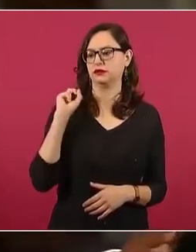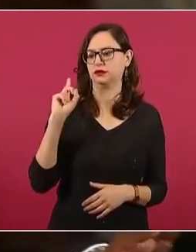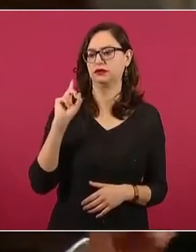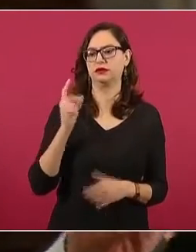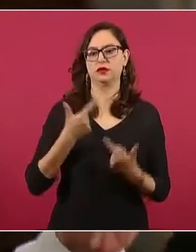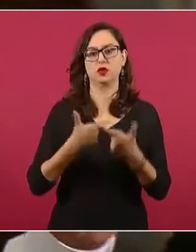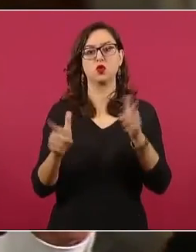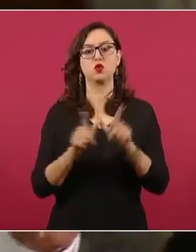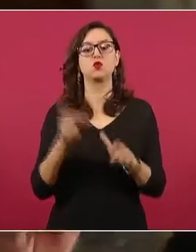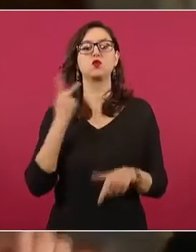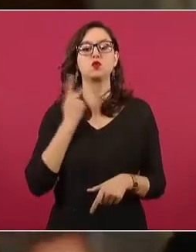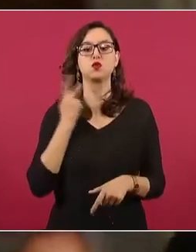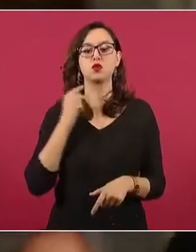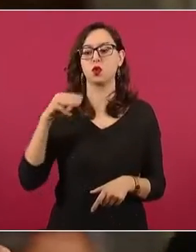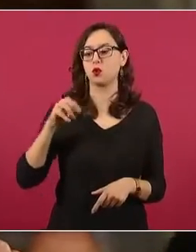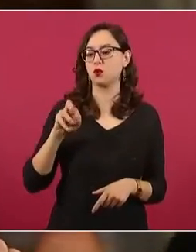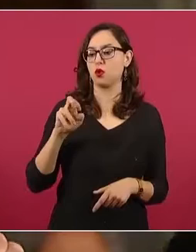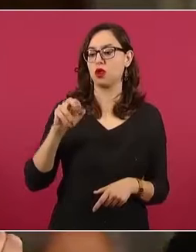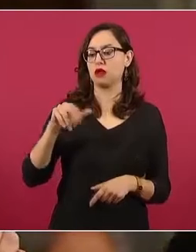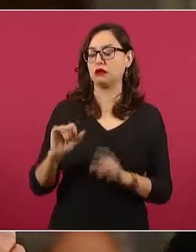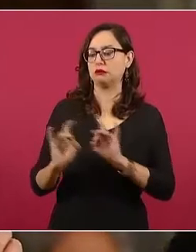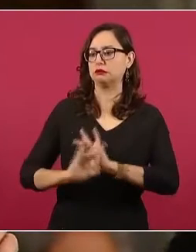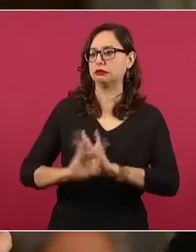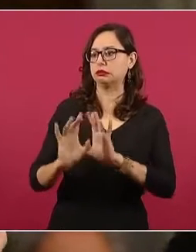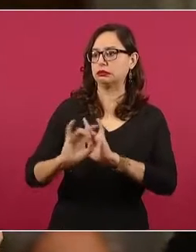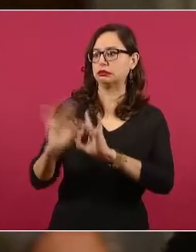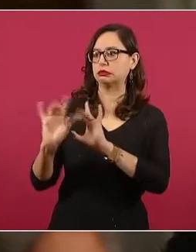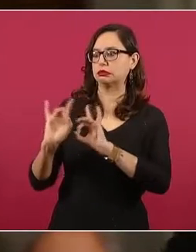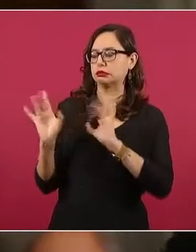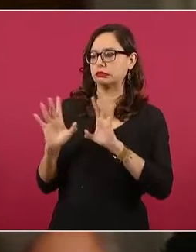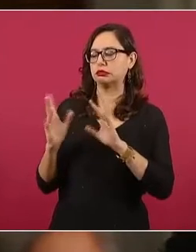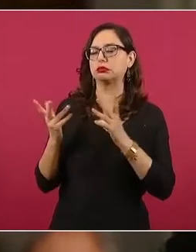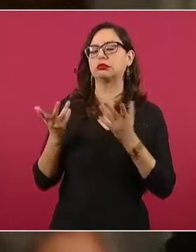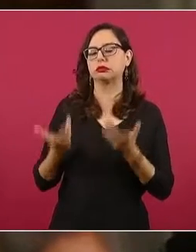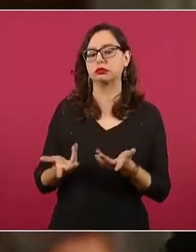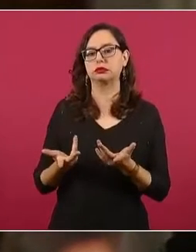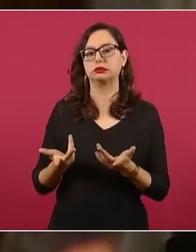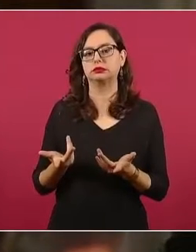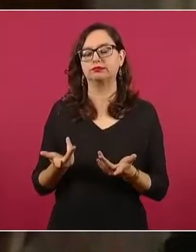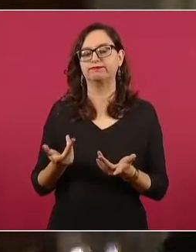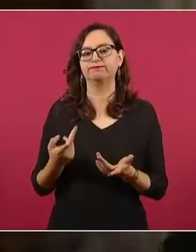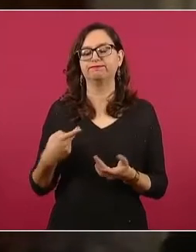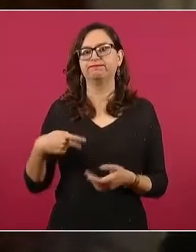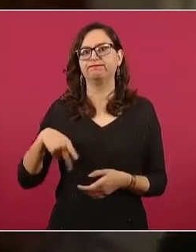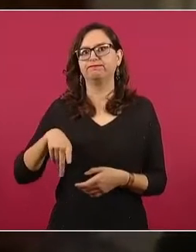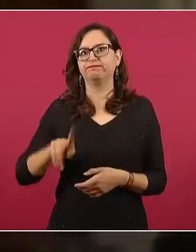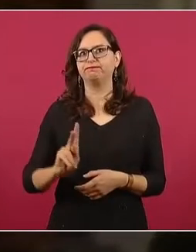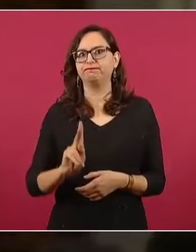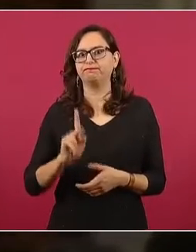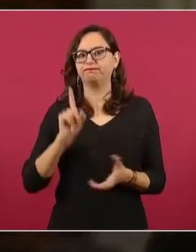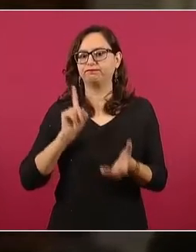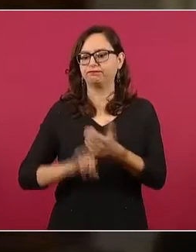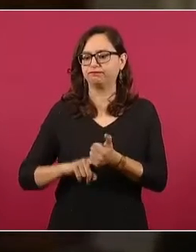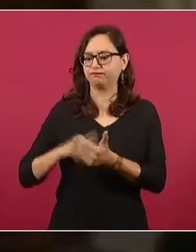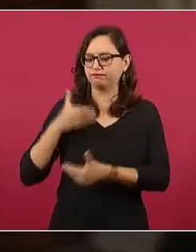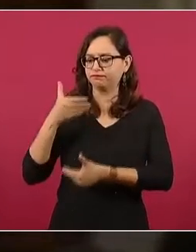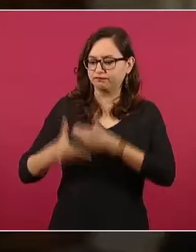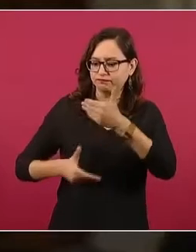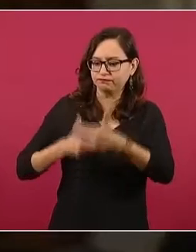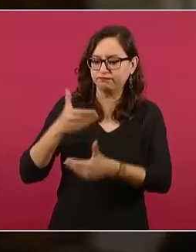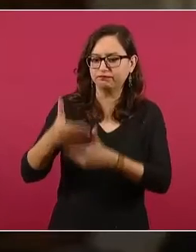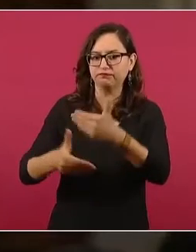incidencias en el día de la elección, pero este proceso desarrolló